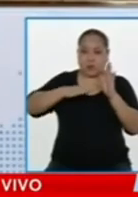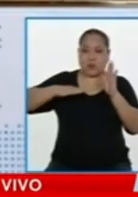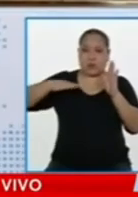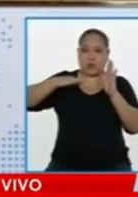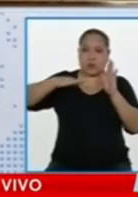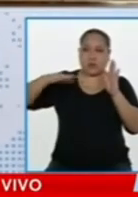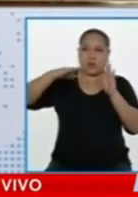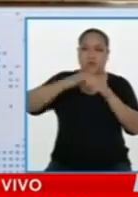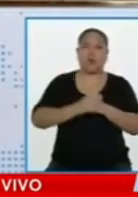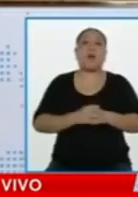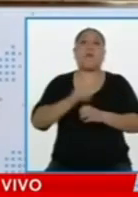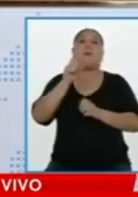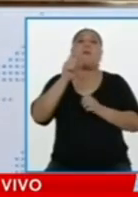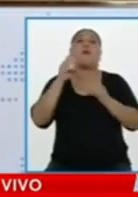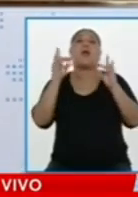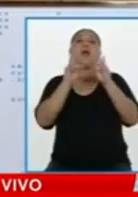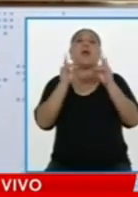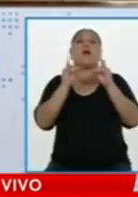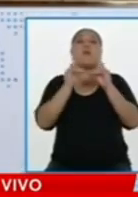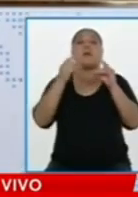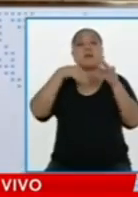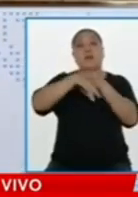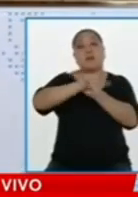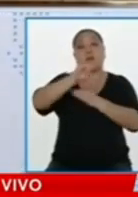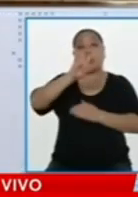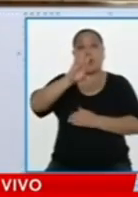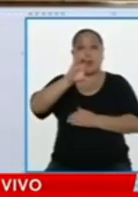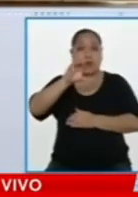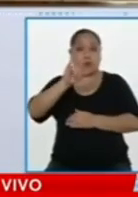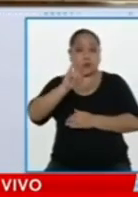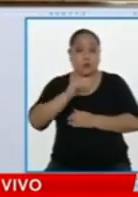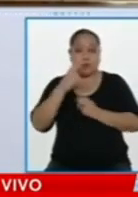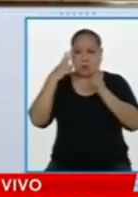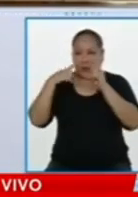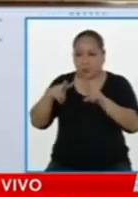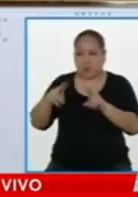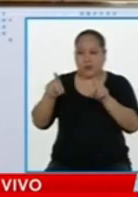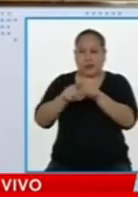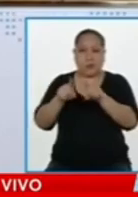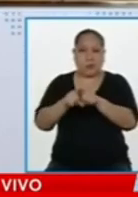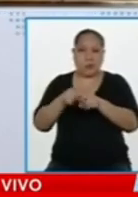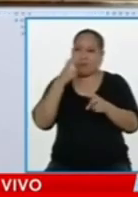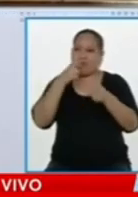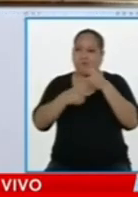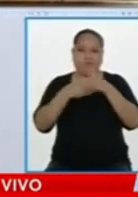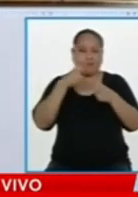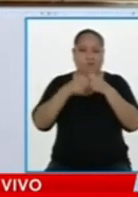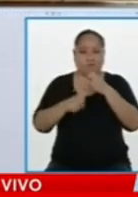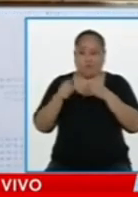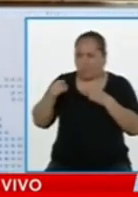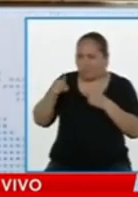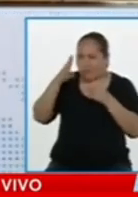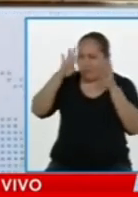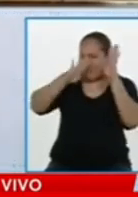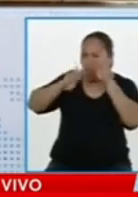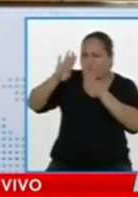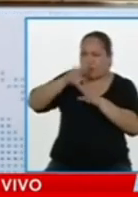Siguen con la política de que si el pueblo tiene problemas,